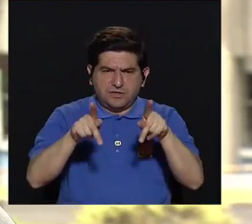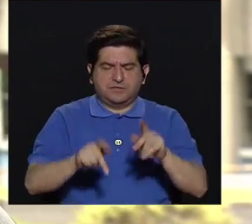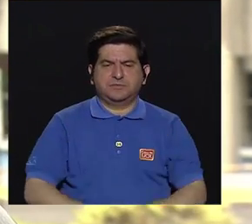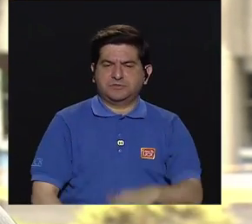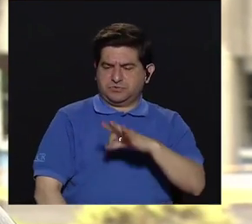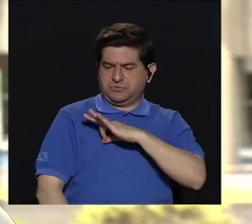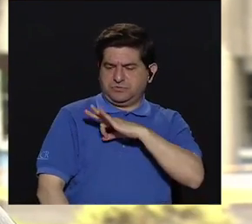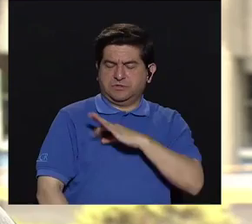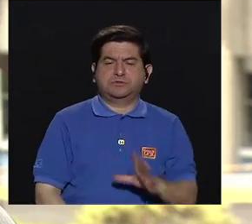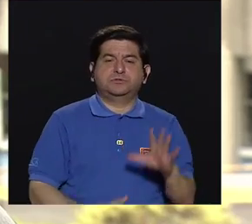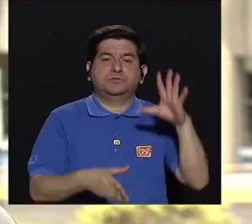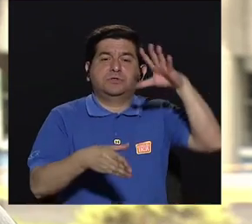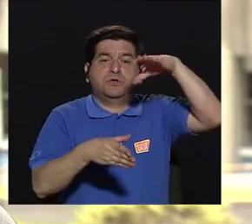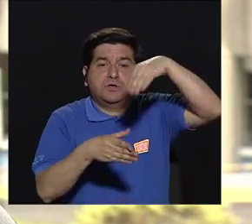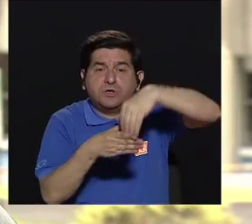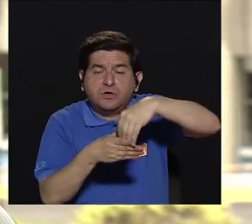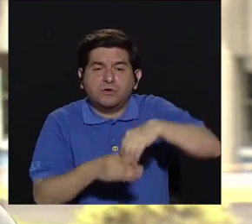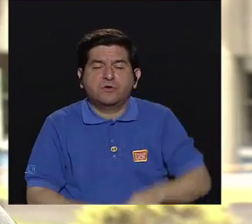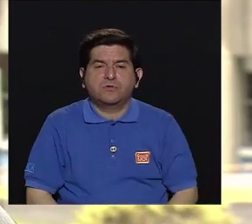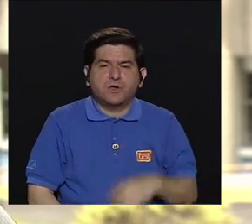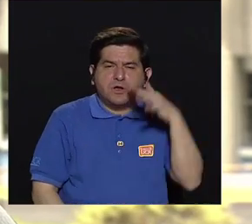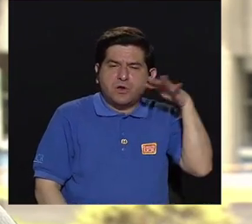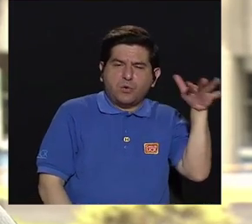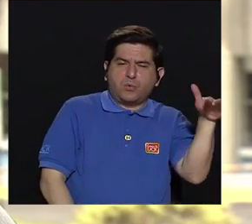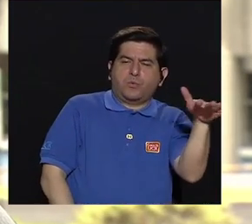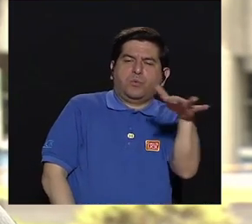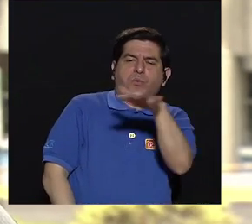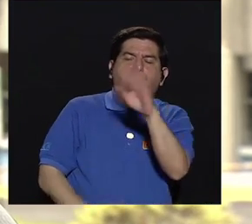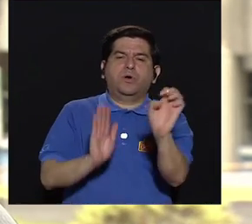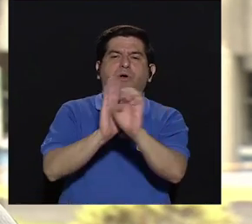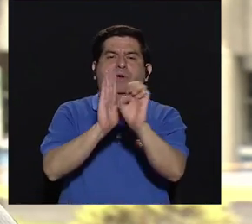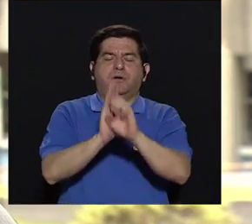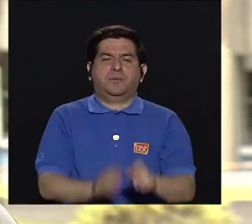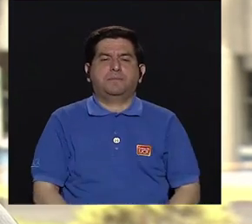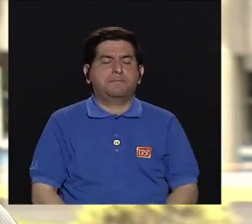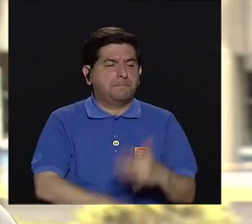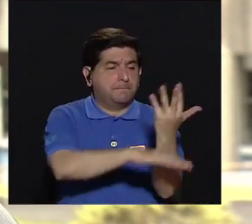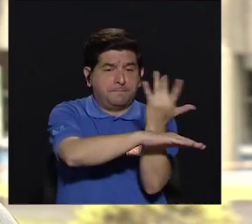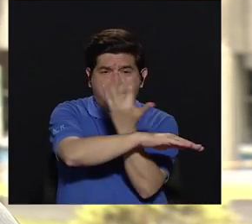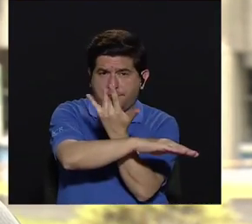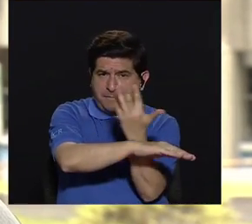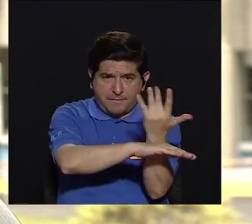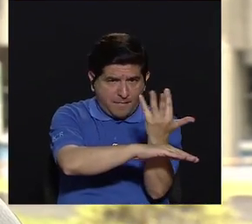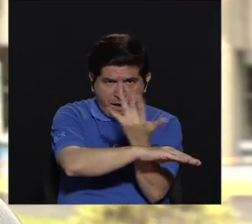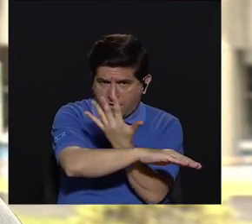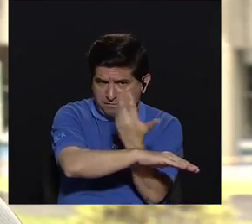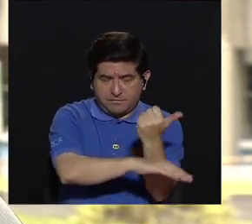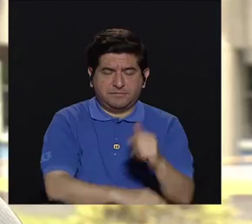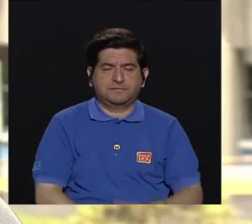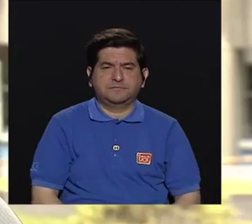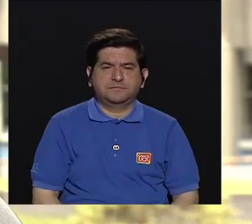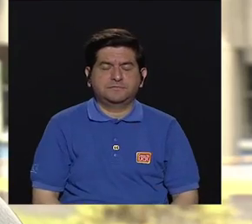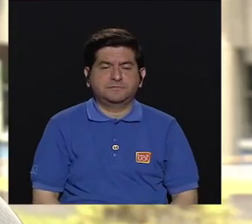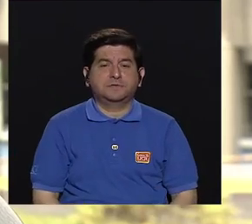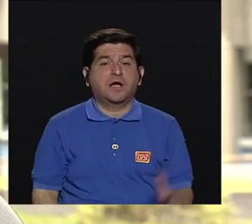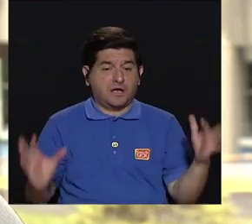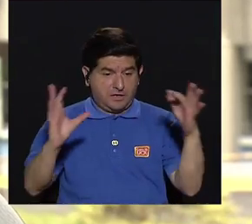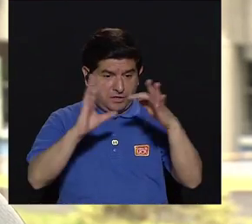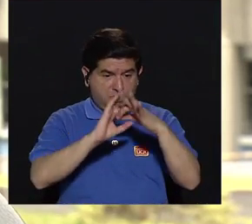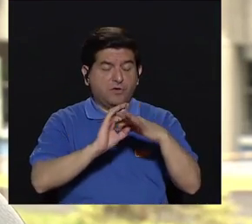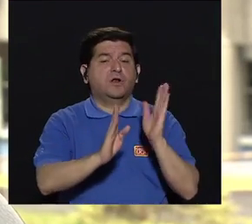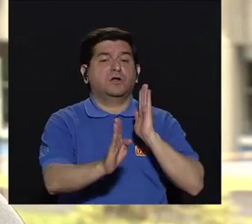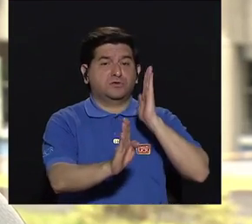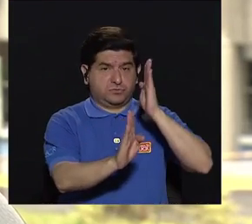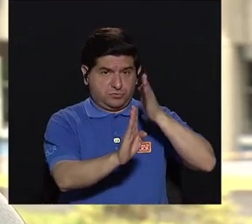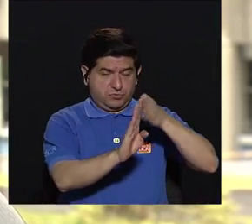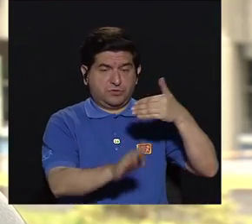y incorpora lo que es el paisaje. Por ejemplo, la vegetación. Hay una relación muy